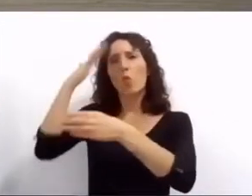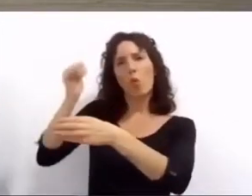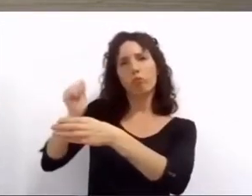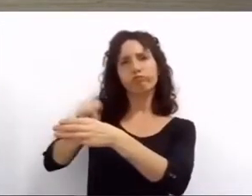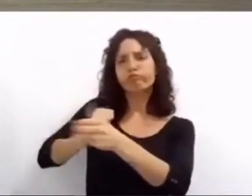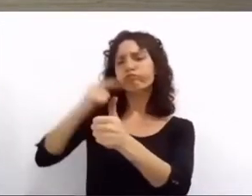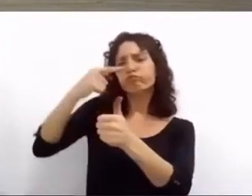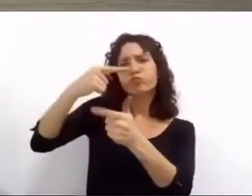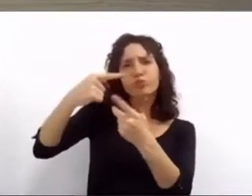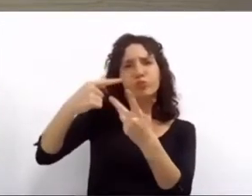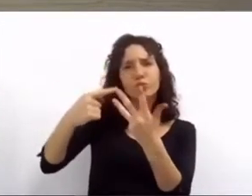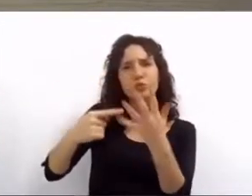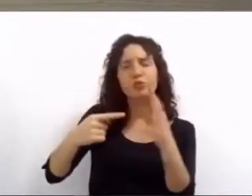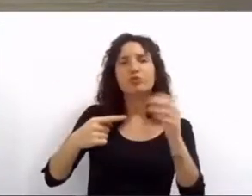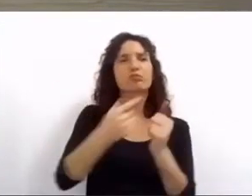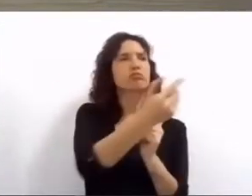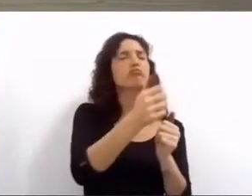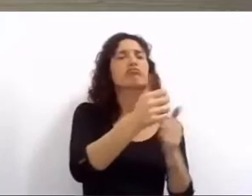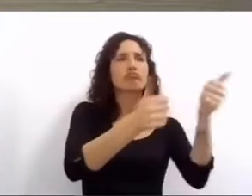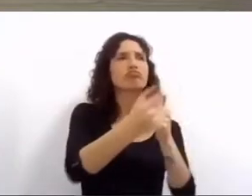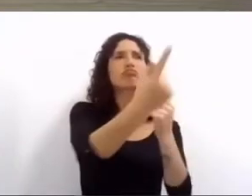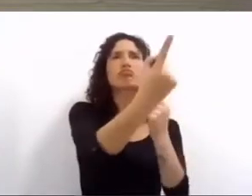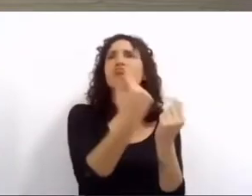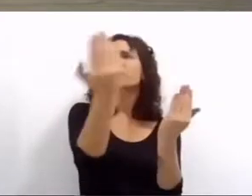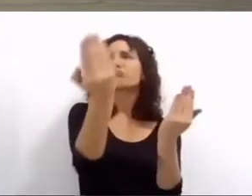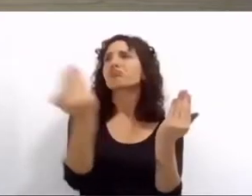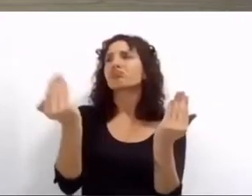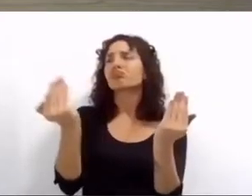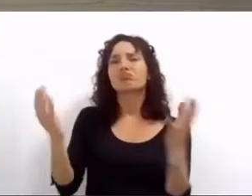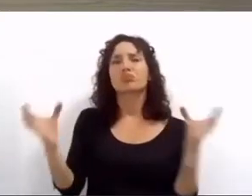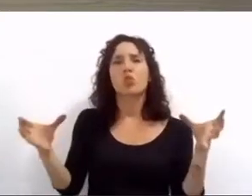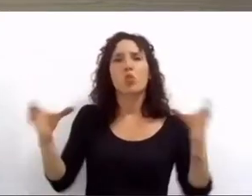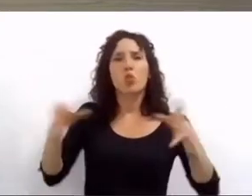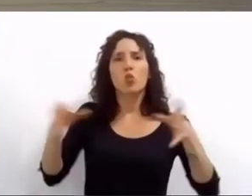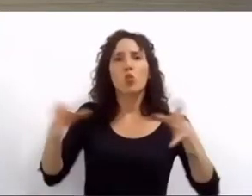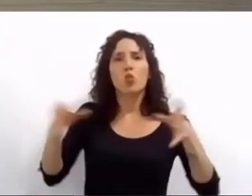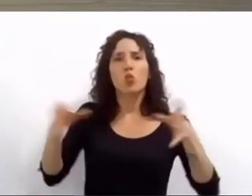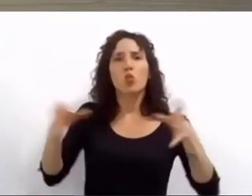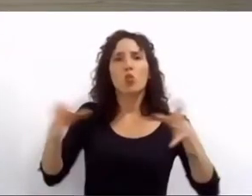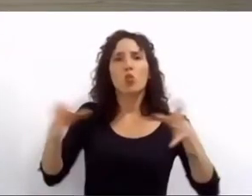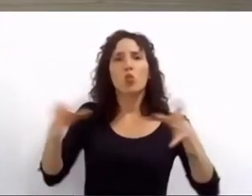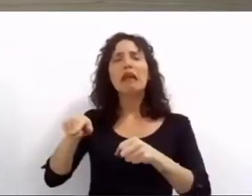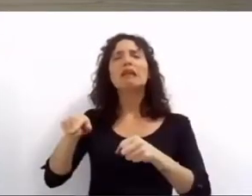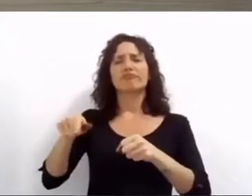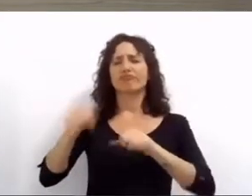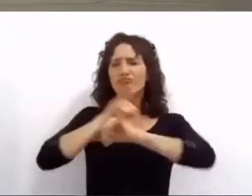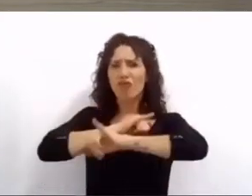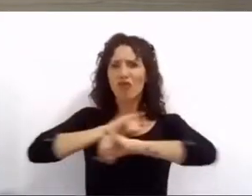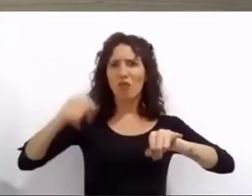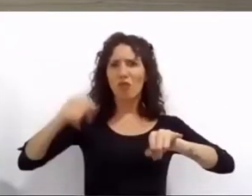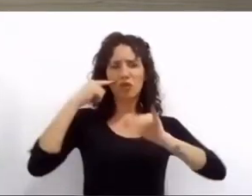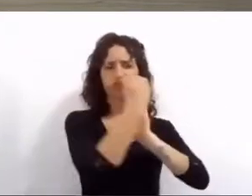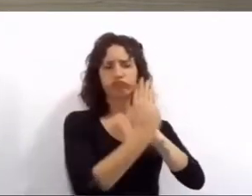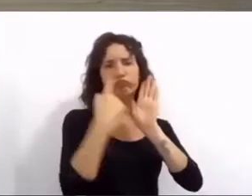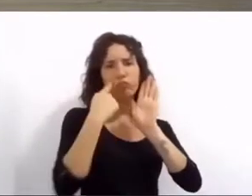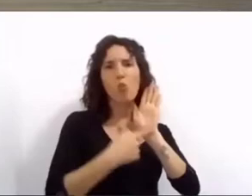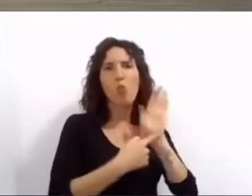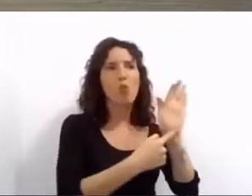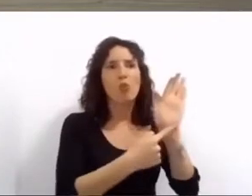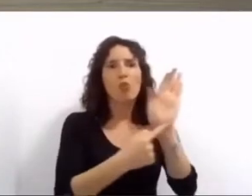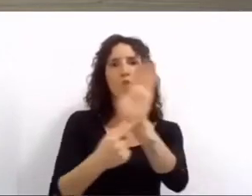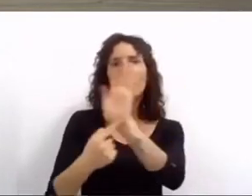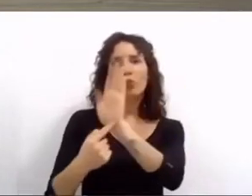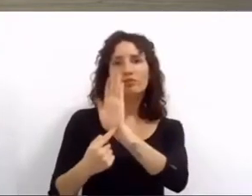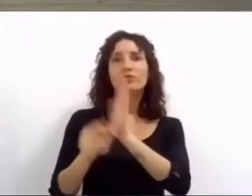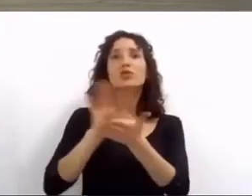disposición a trabajar en conjunto. Y les compartimos toda la información detallada que tenemos sobre lo que sucede en cada lugar